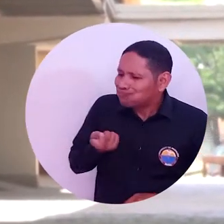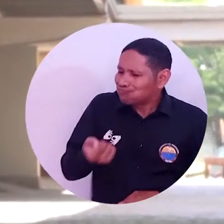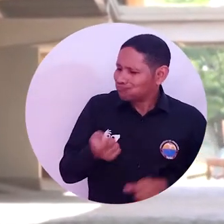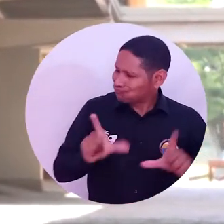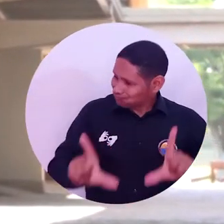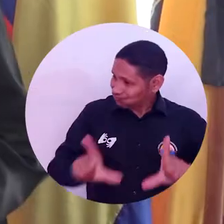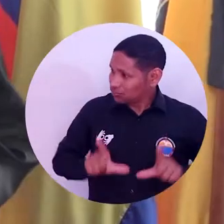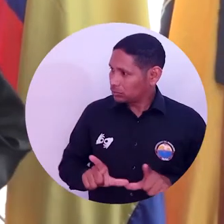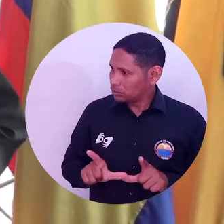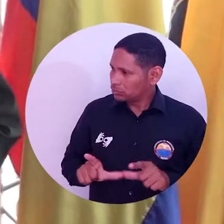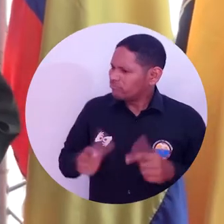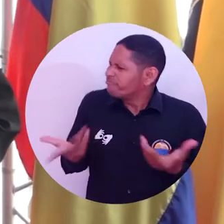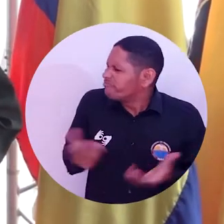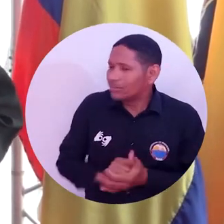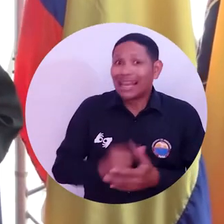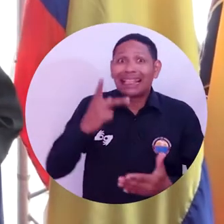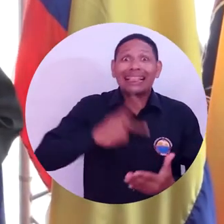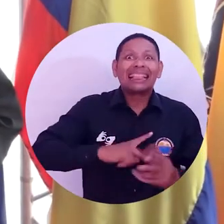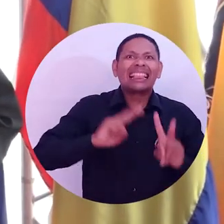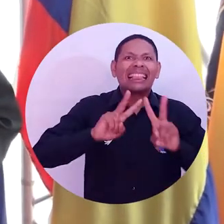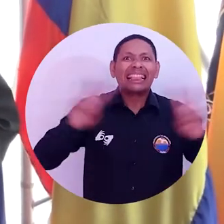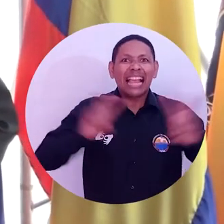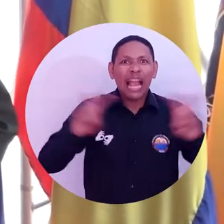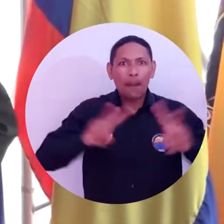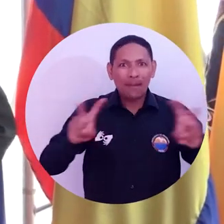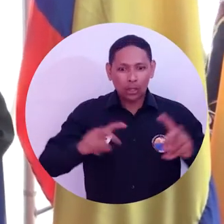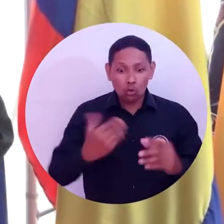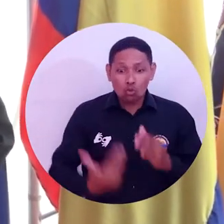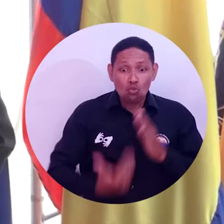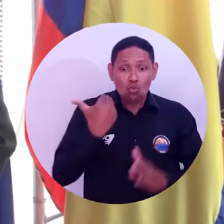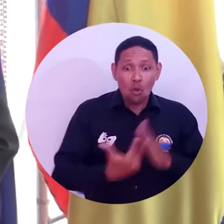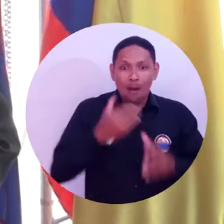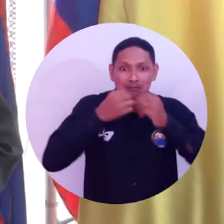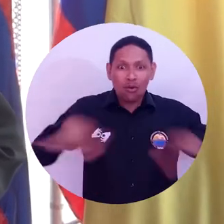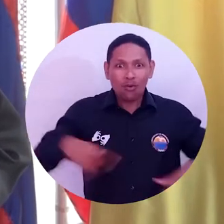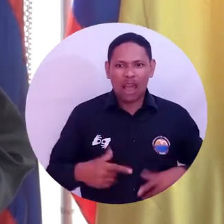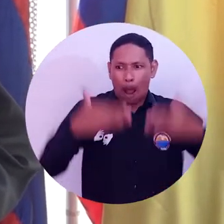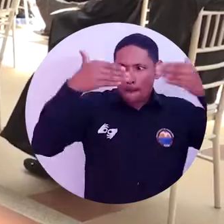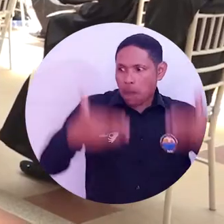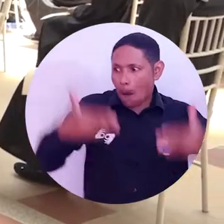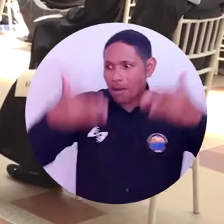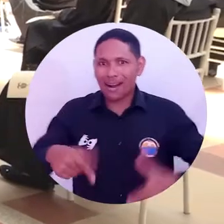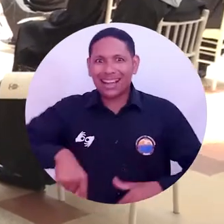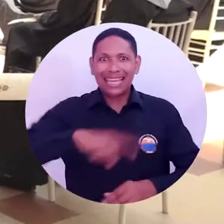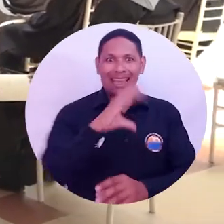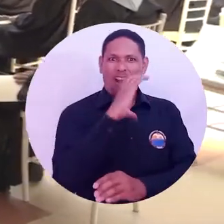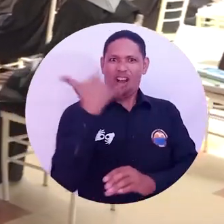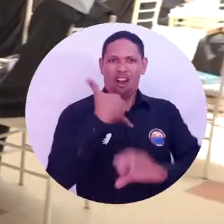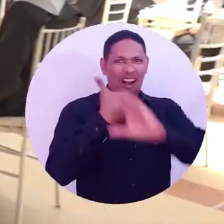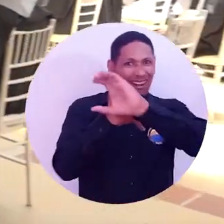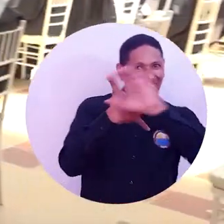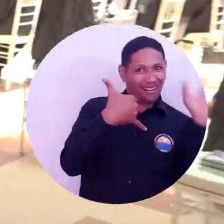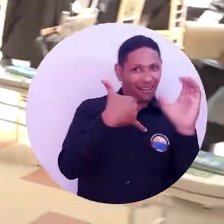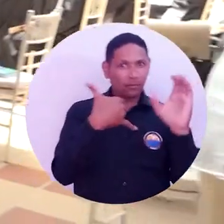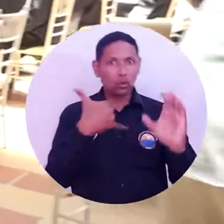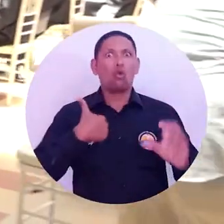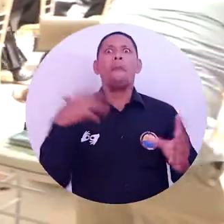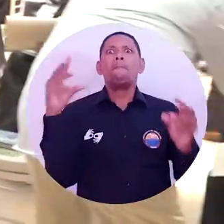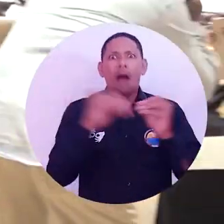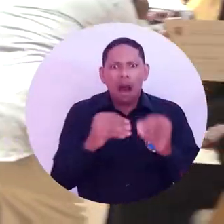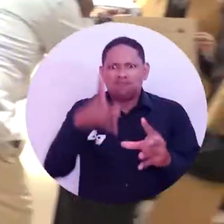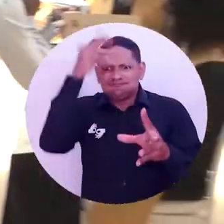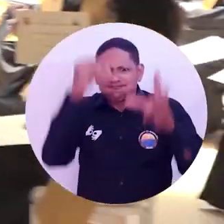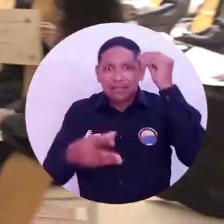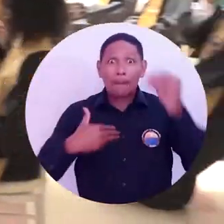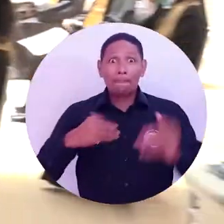a punto de graduarte. La pasantía era barreras a la innovación pública en la región del Caribe. Y fue muy enriquecedor porque yo conocí